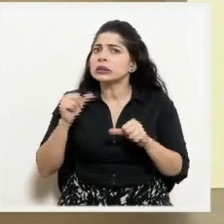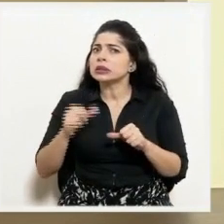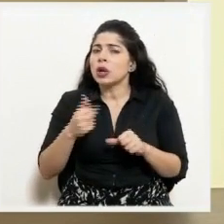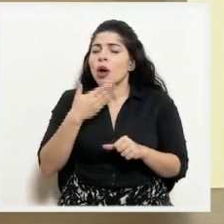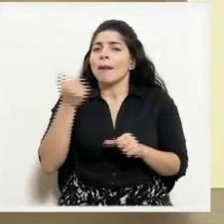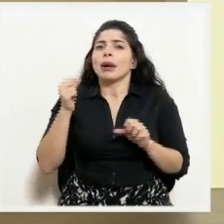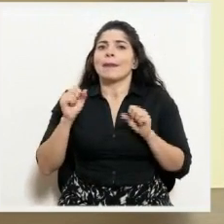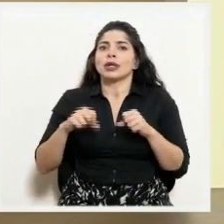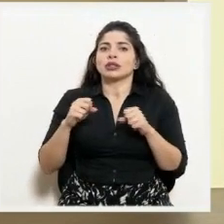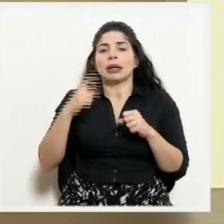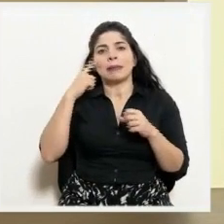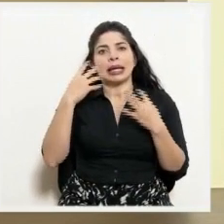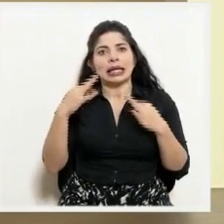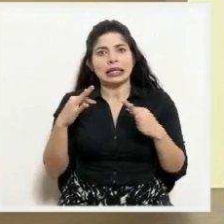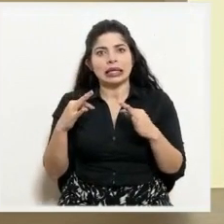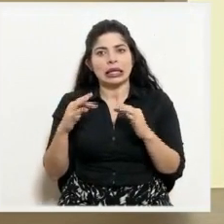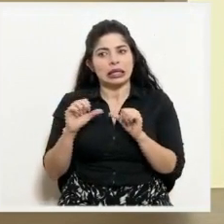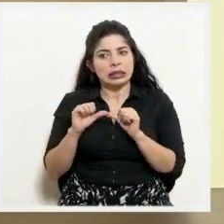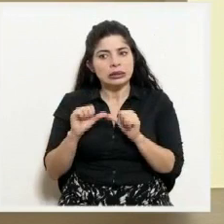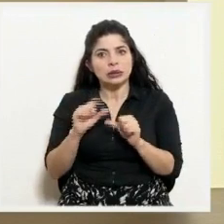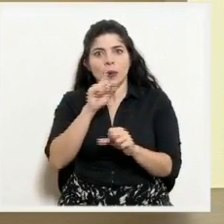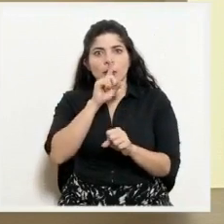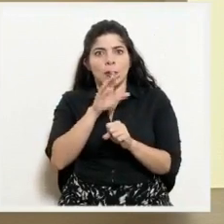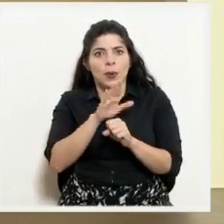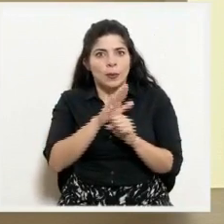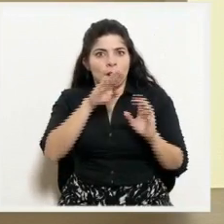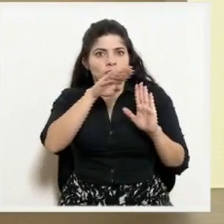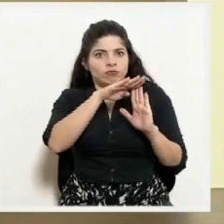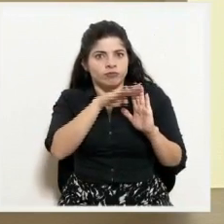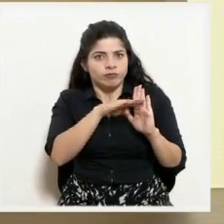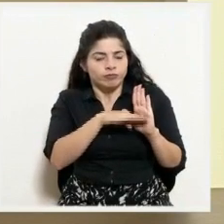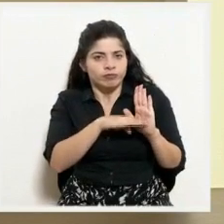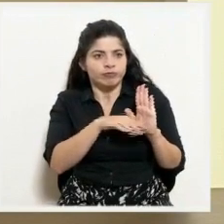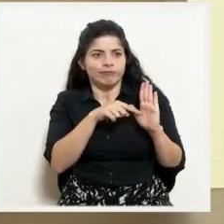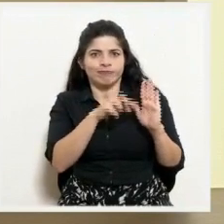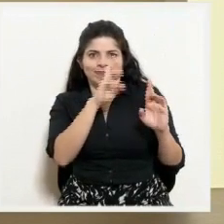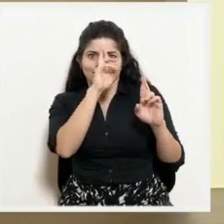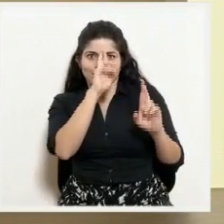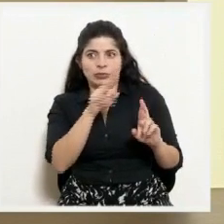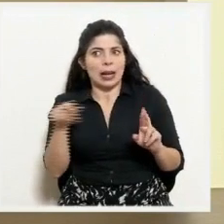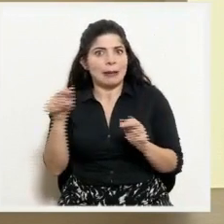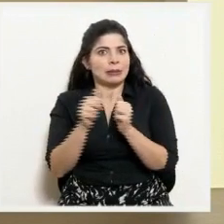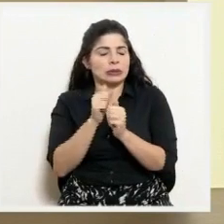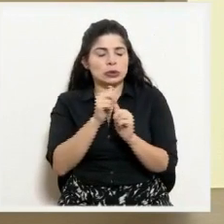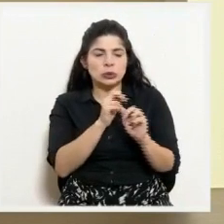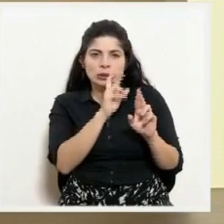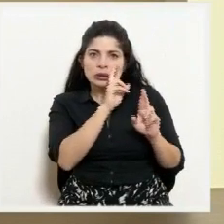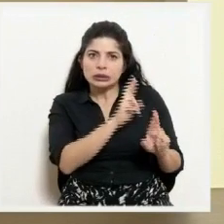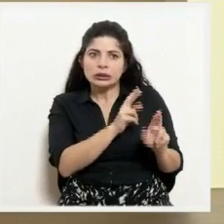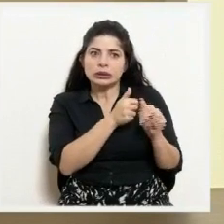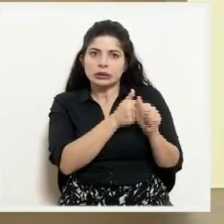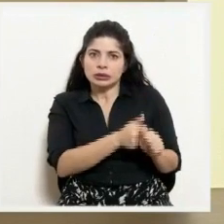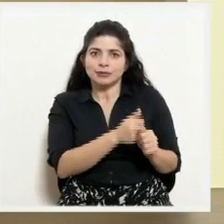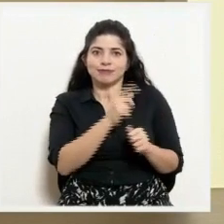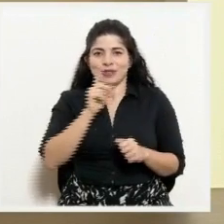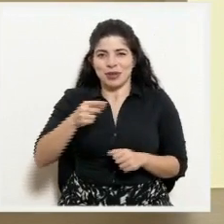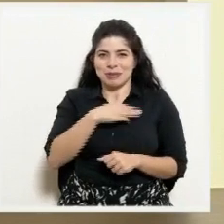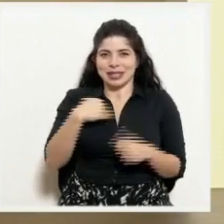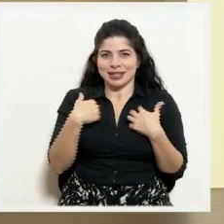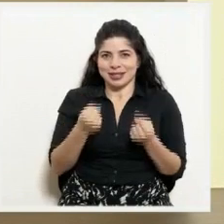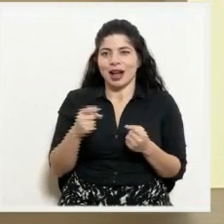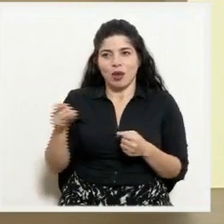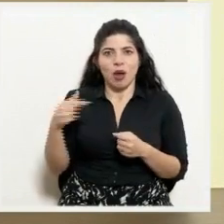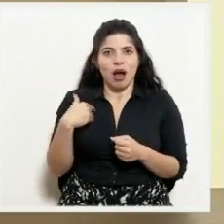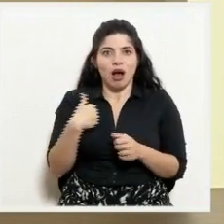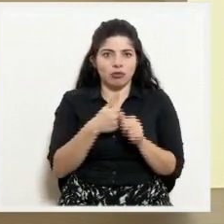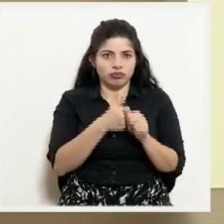mantener y de cumplir los lineamientos y los protocolos establecidos por parte del Ministerio de Salud.